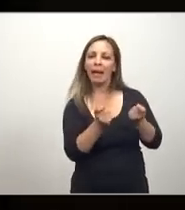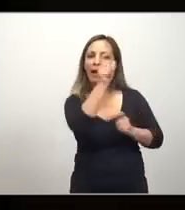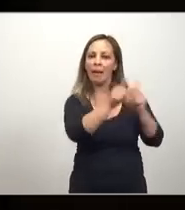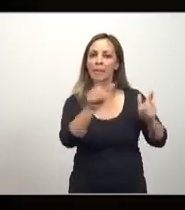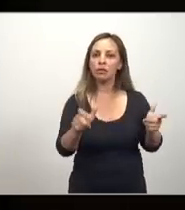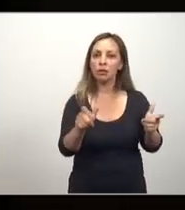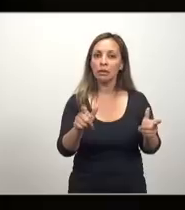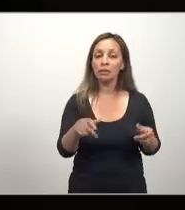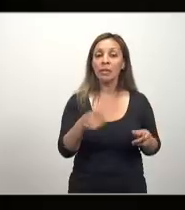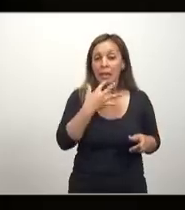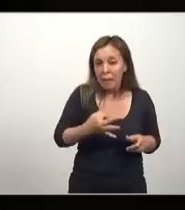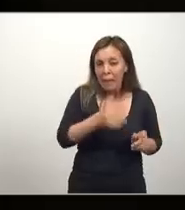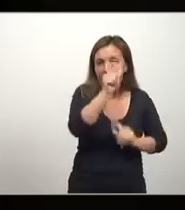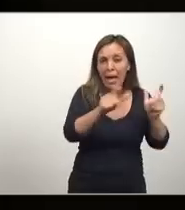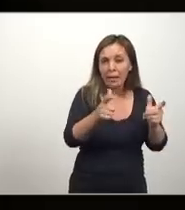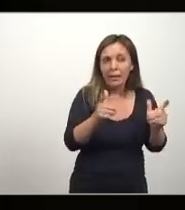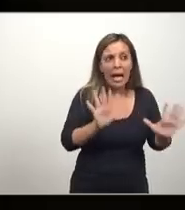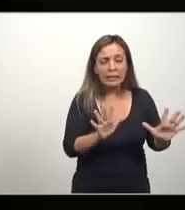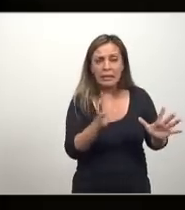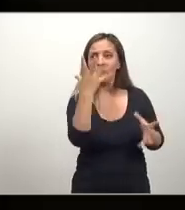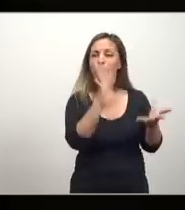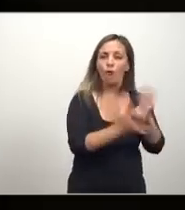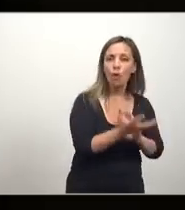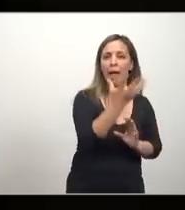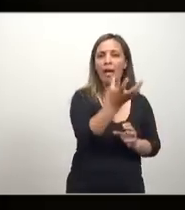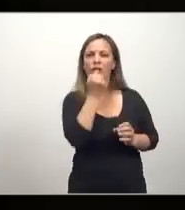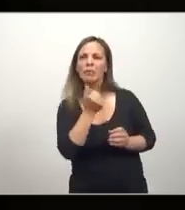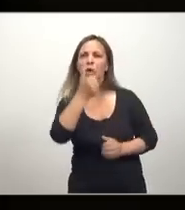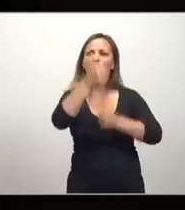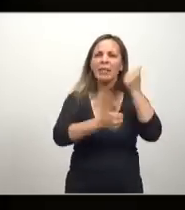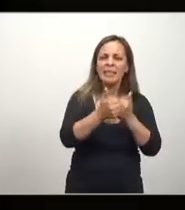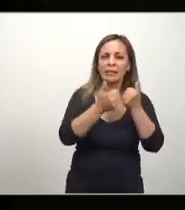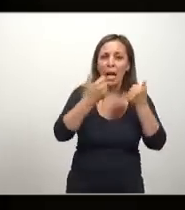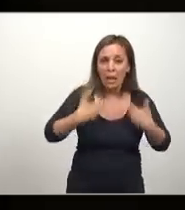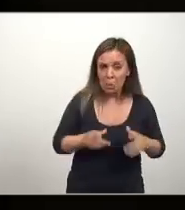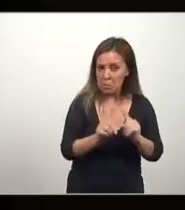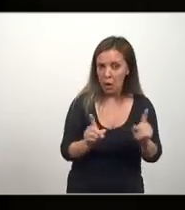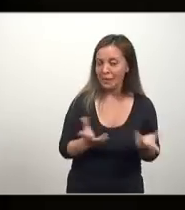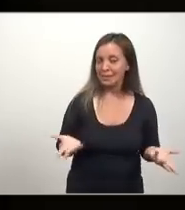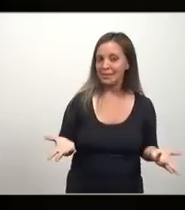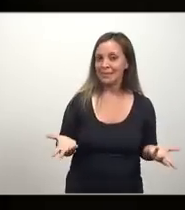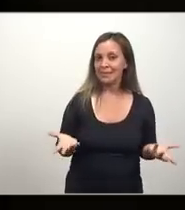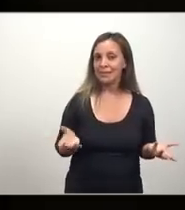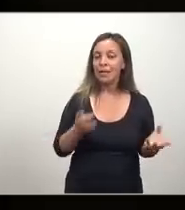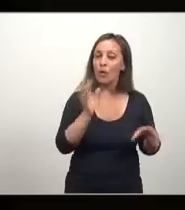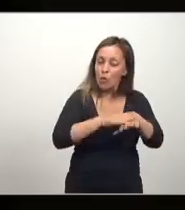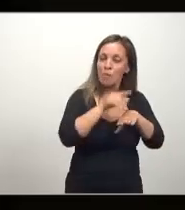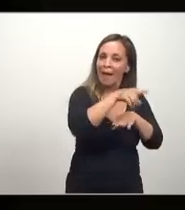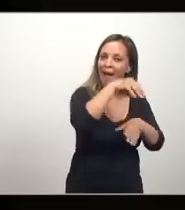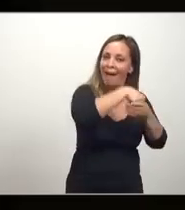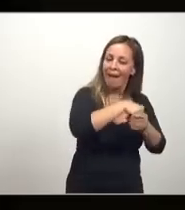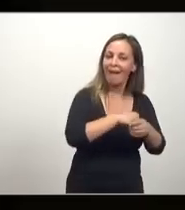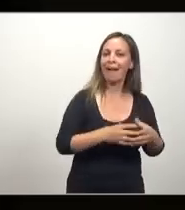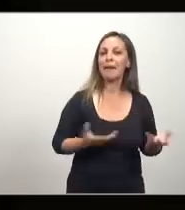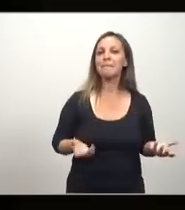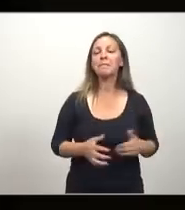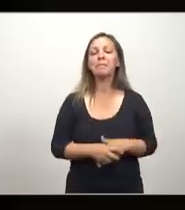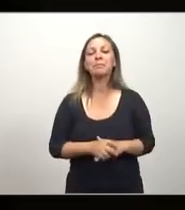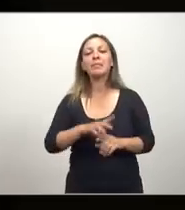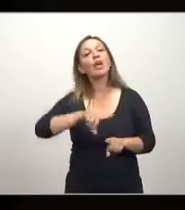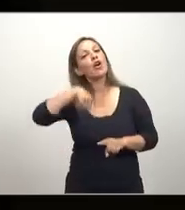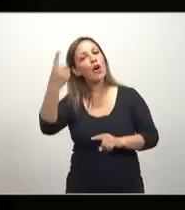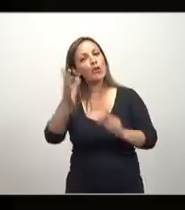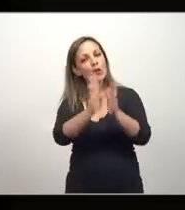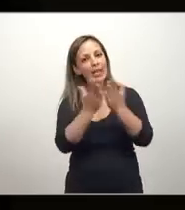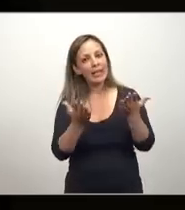los seres humanos no nos comportamos así. Que el egoísmo, que la competencia, en realidad, como Zapin, lean el libro de Harari, ha